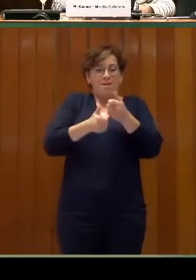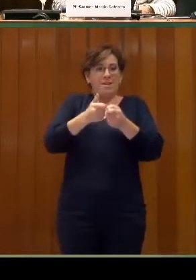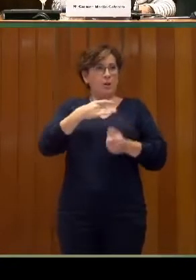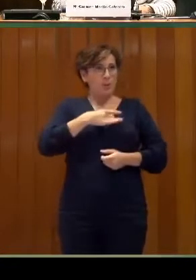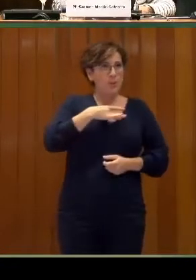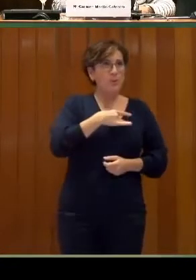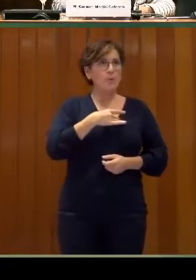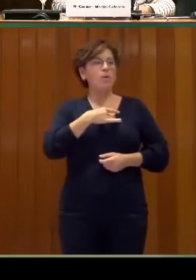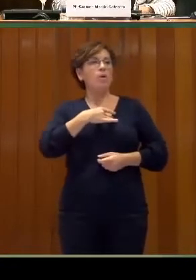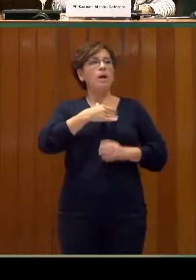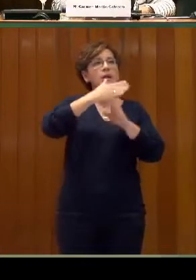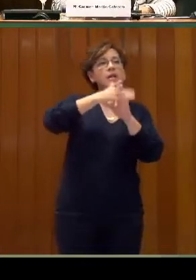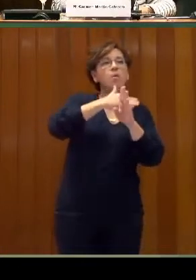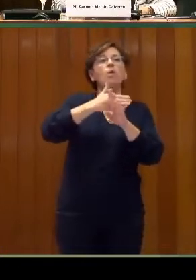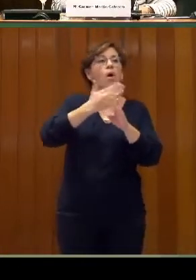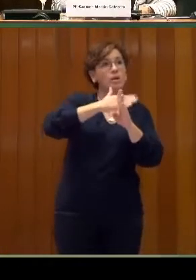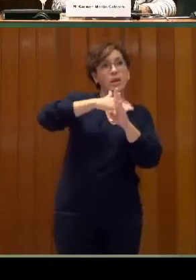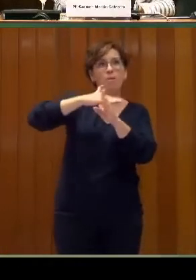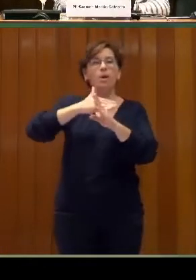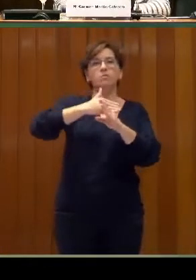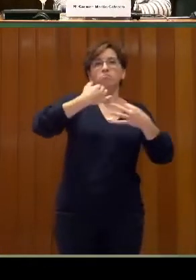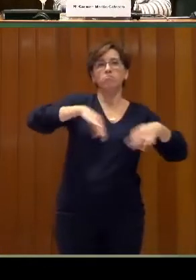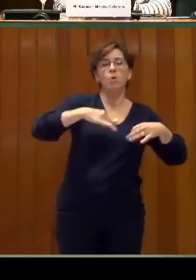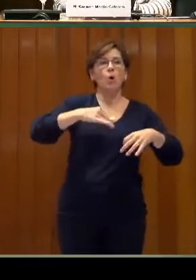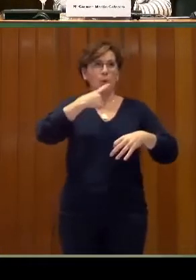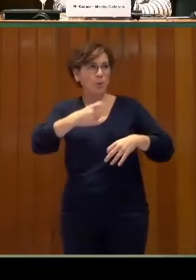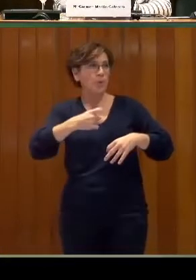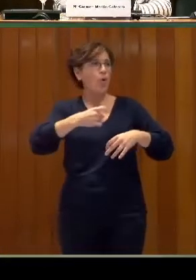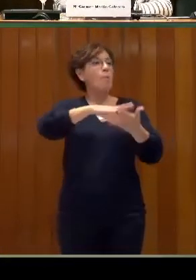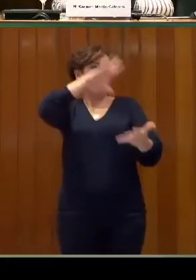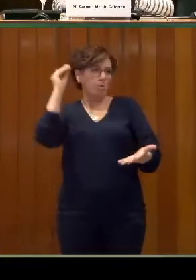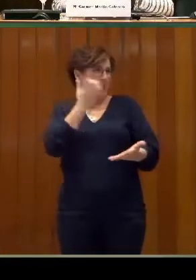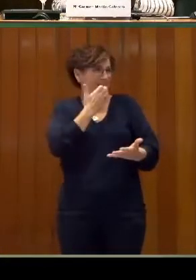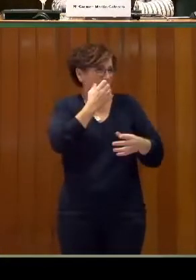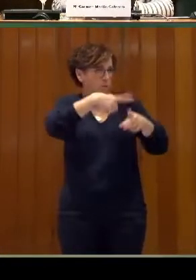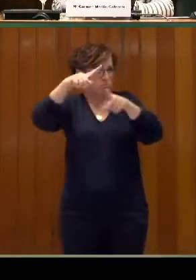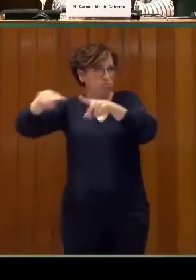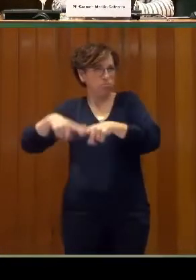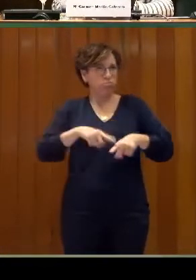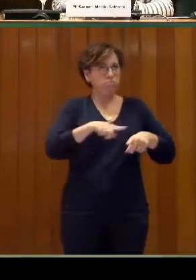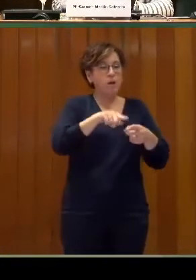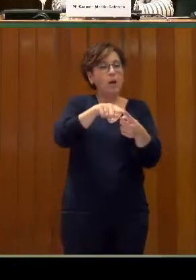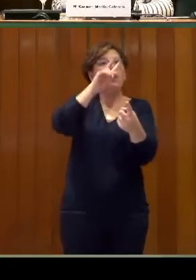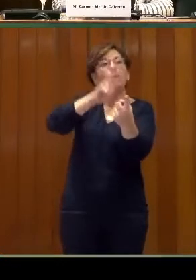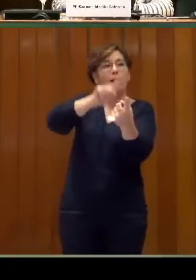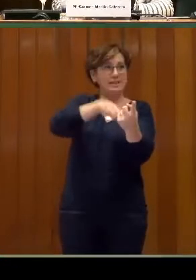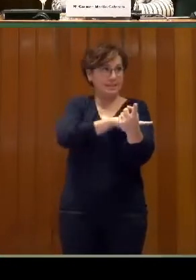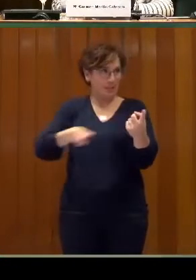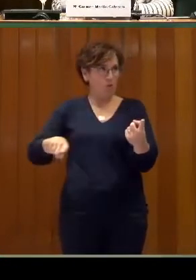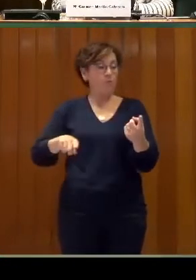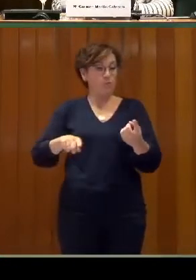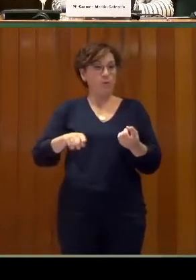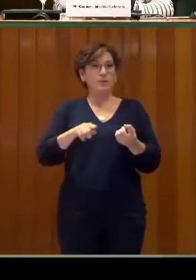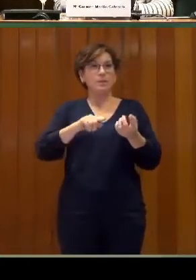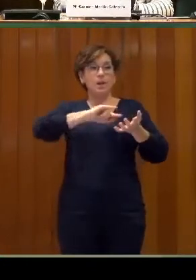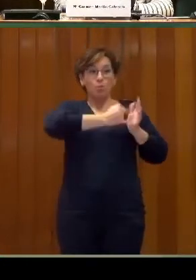o dificultad para la comprensión. Y como os decía, pues con todos estos proyectos hemos